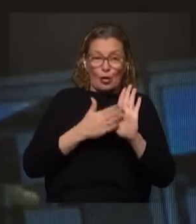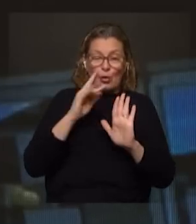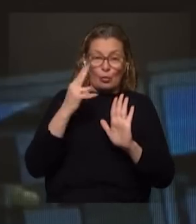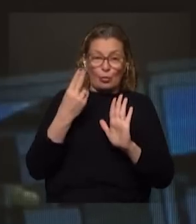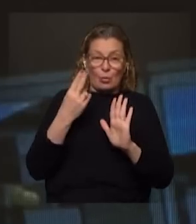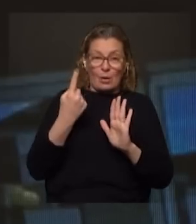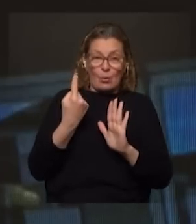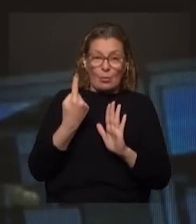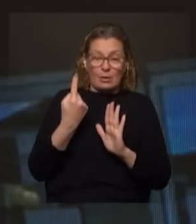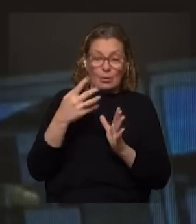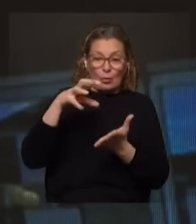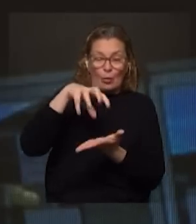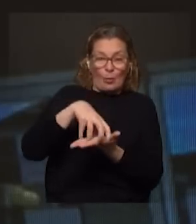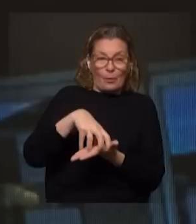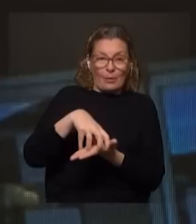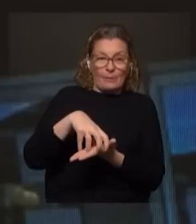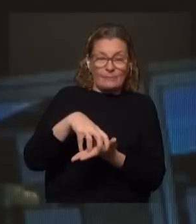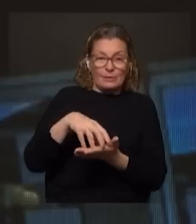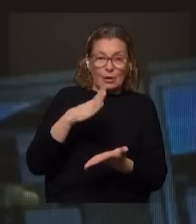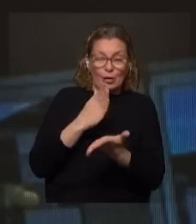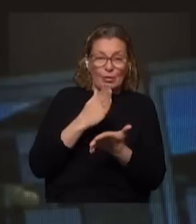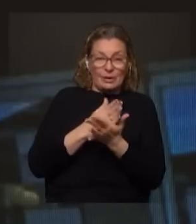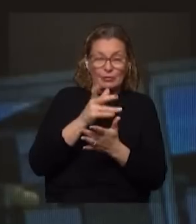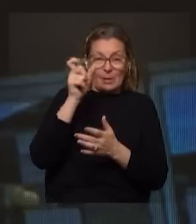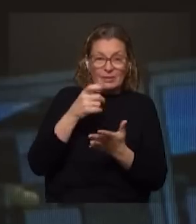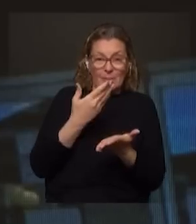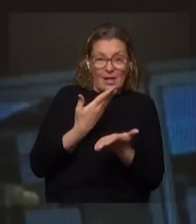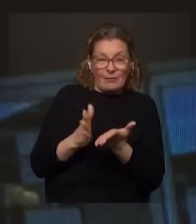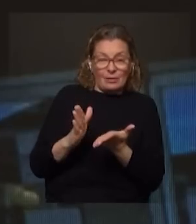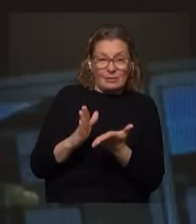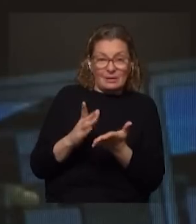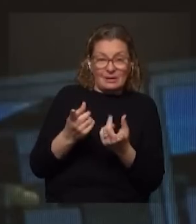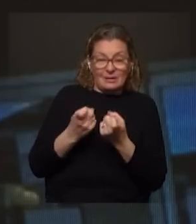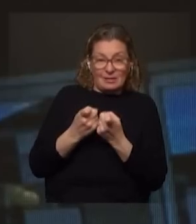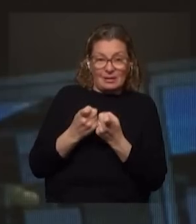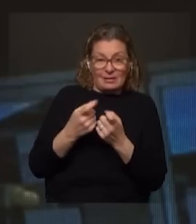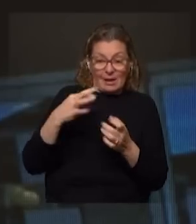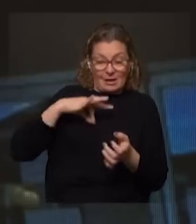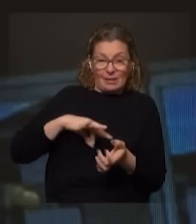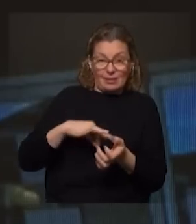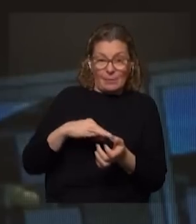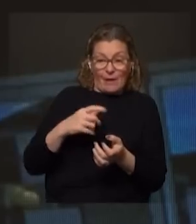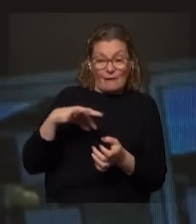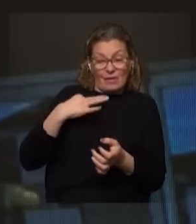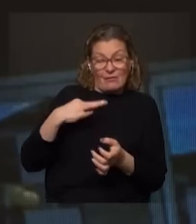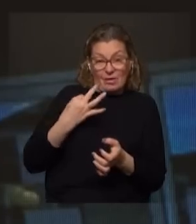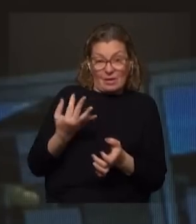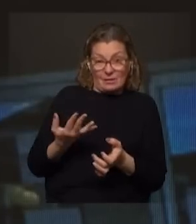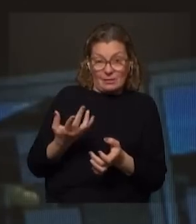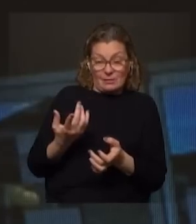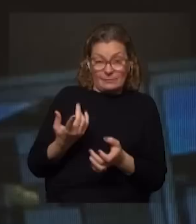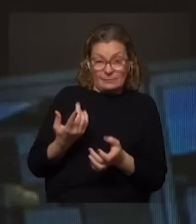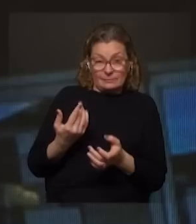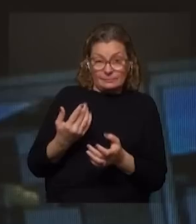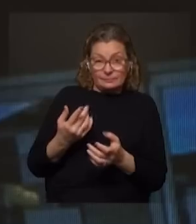un organismo que vela por los derechos de la gente más vulnerable que necesita los ingresos para subsistir no debería de